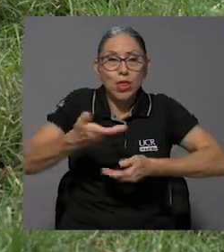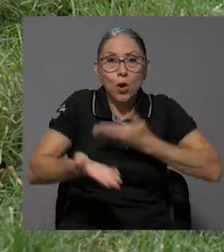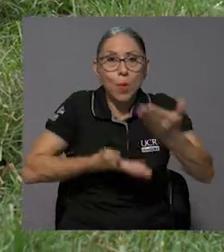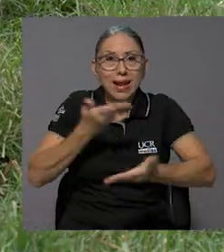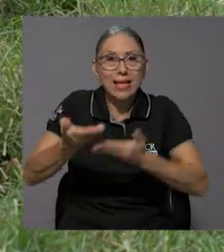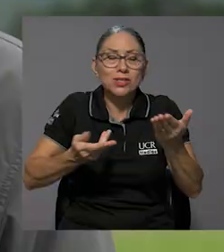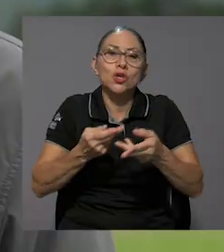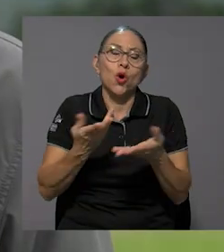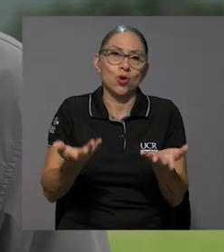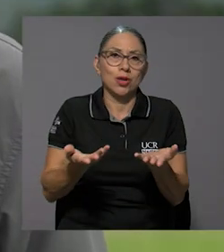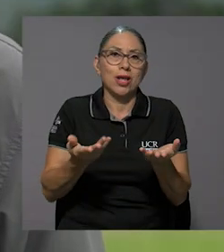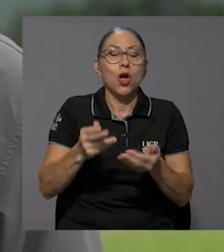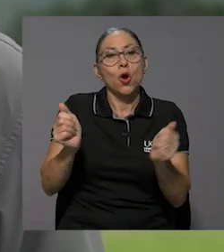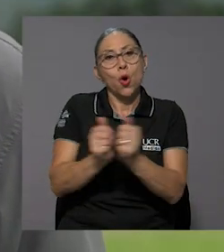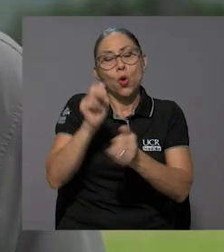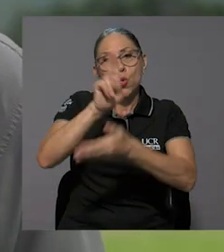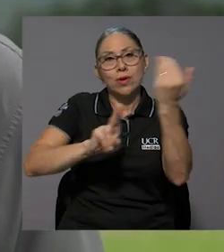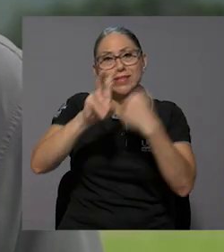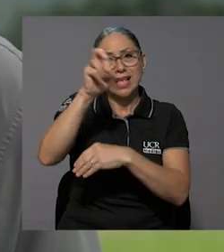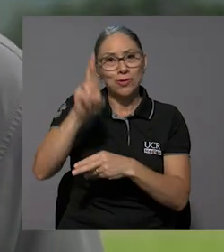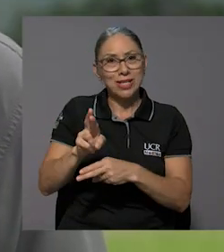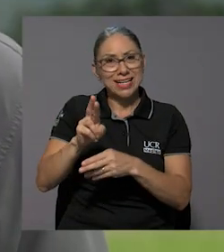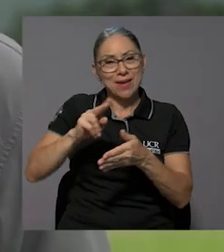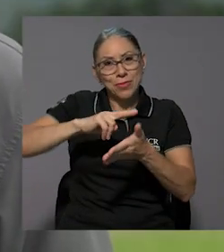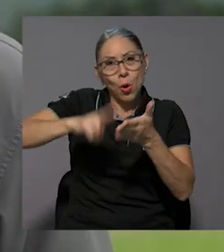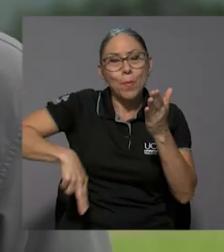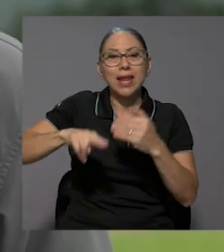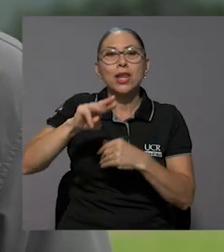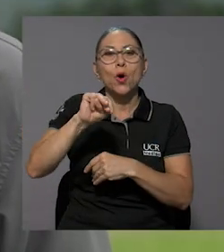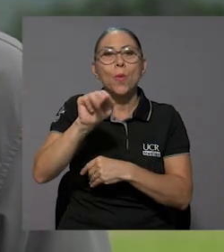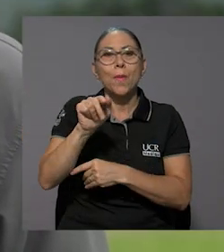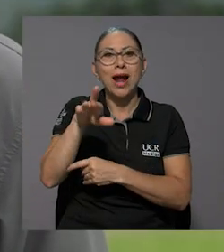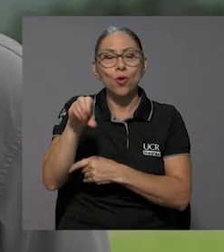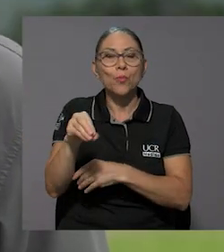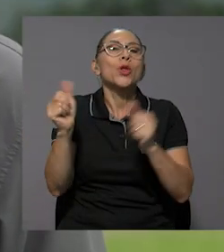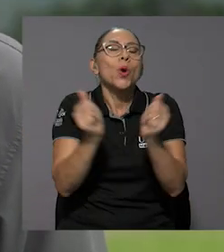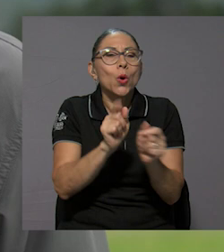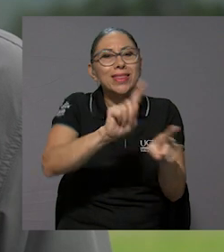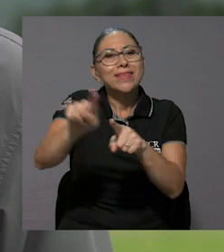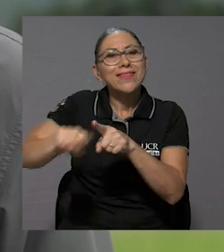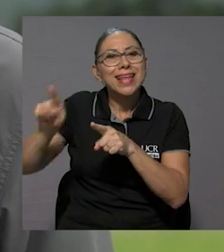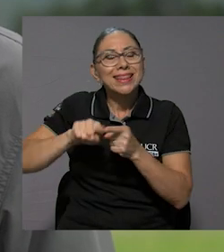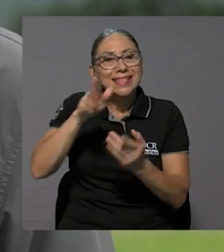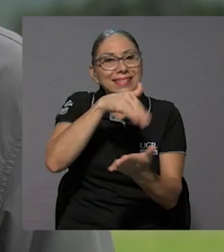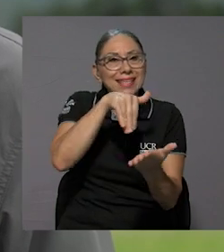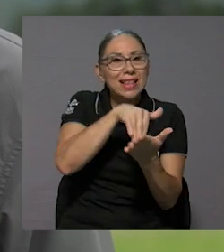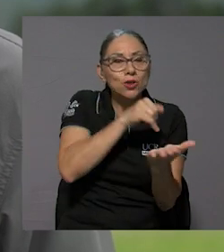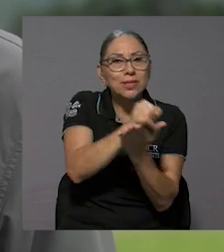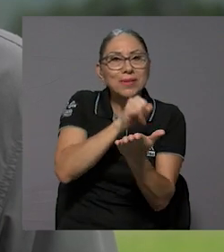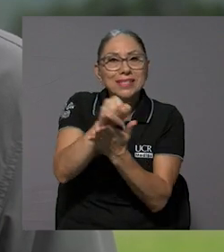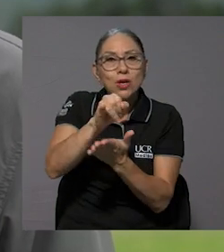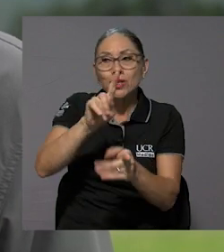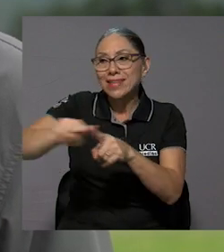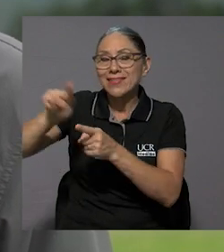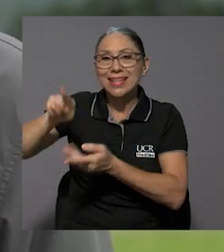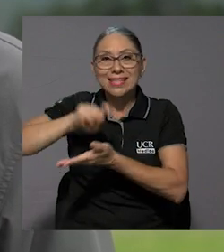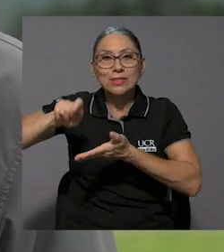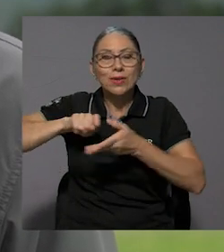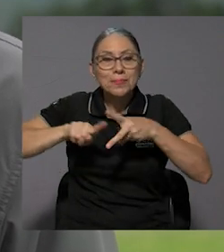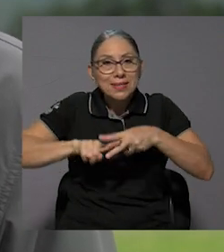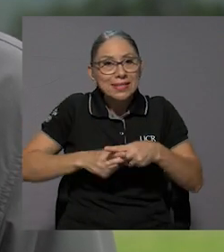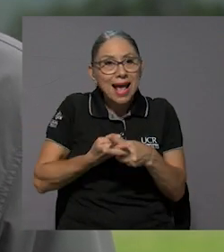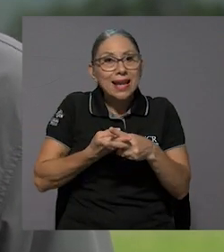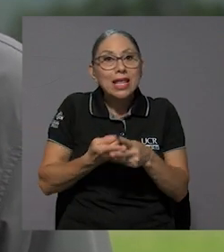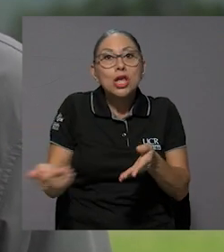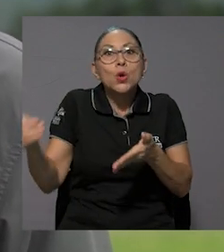convenio marco que llamamos con la Universidad de Costa Rica, para ahora sí, con diferentes centros de investigación, con diferentes escuelas, empezar y retomar